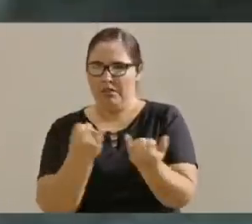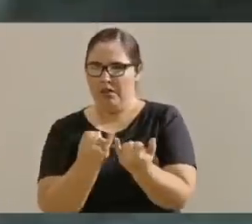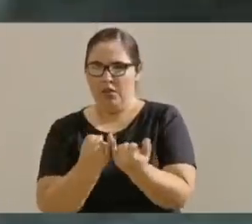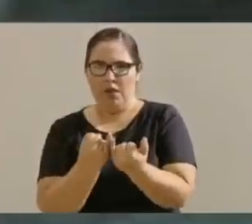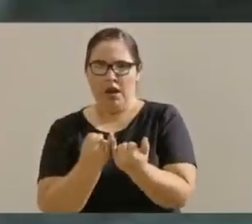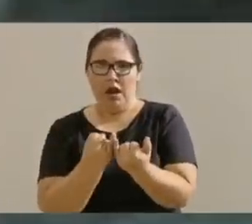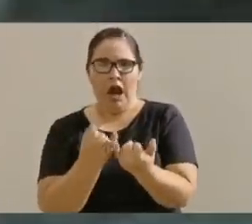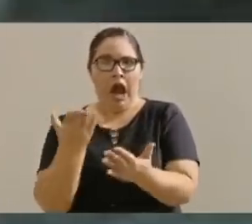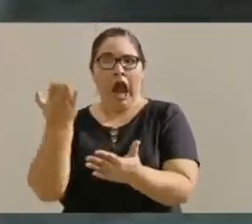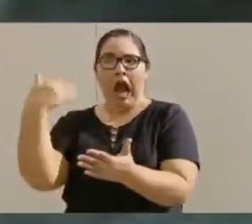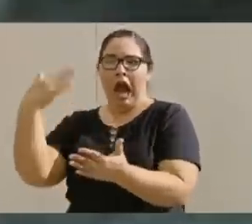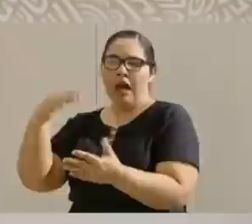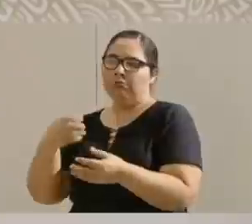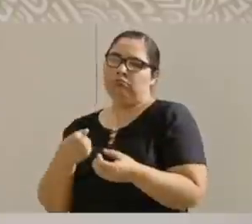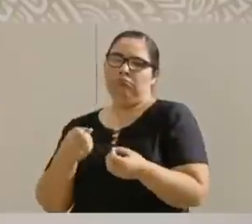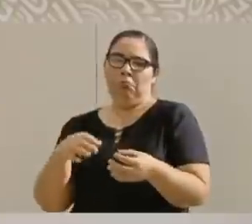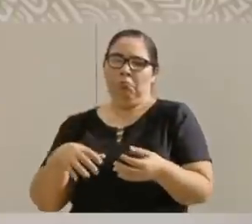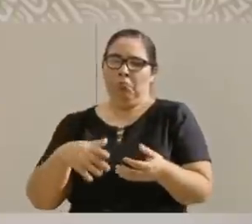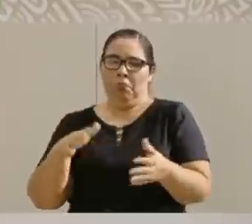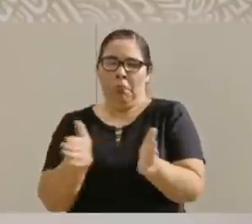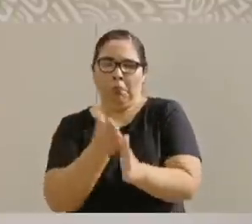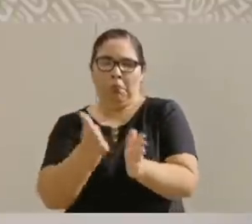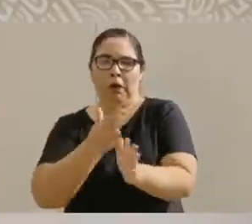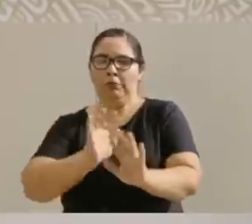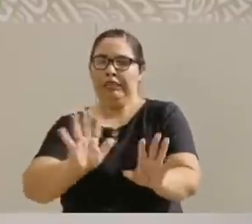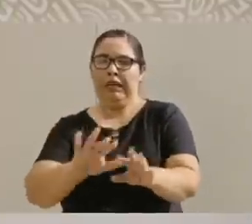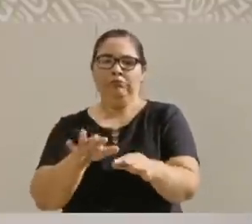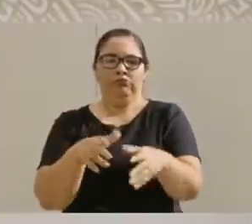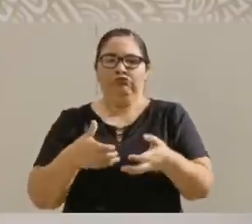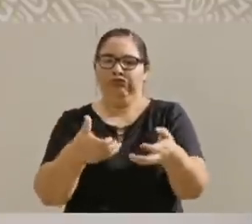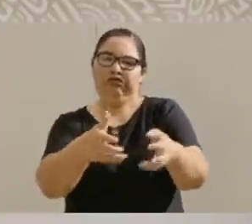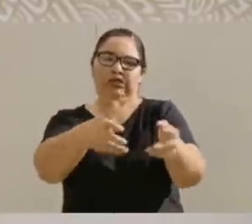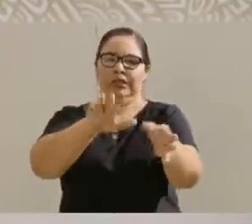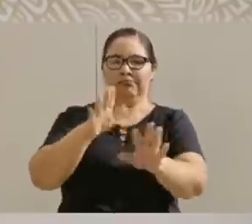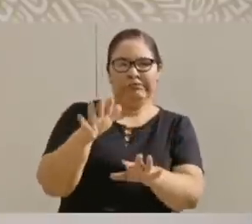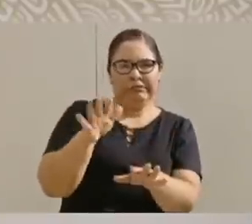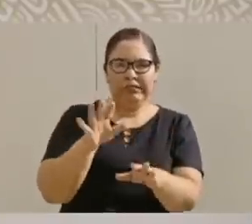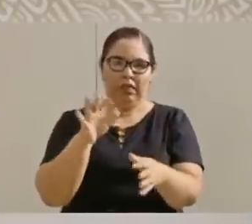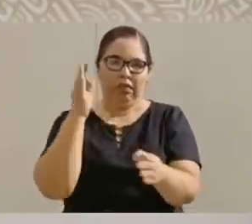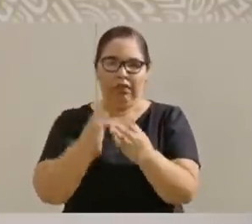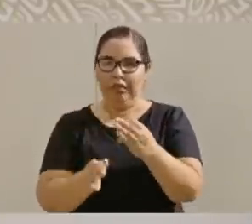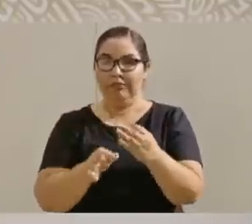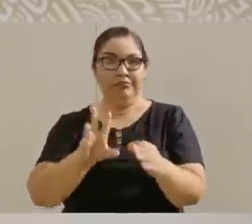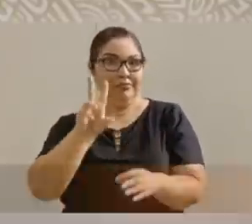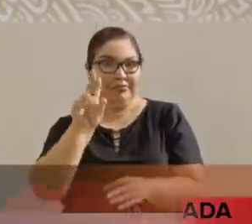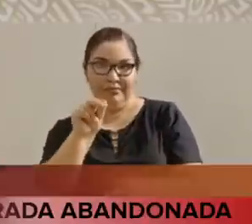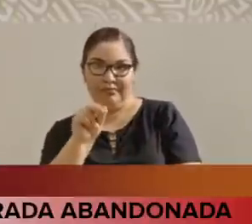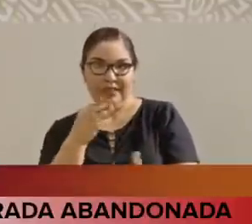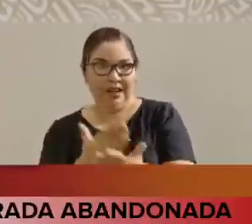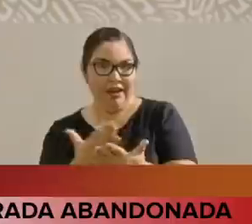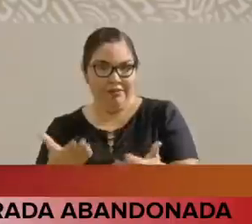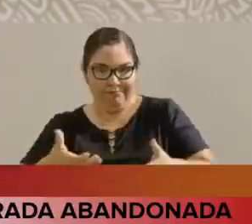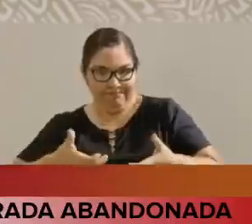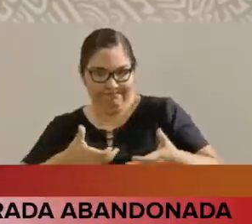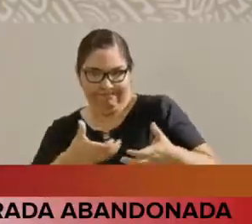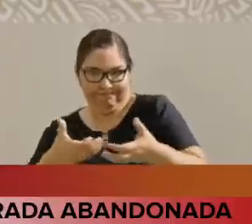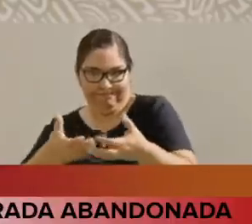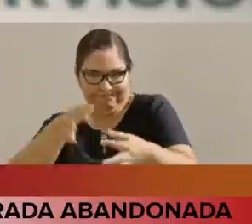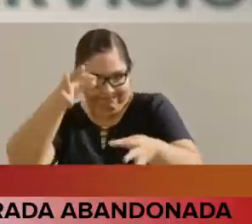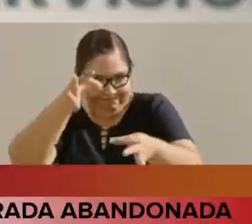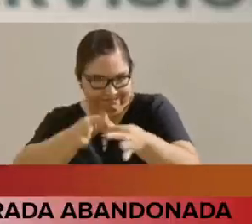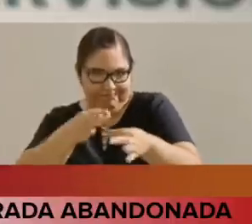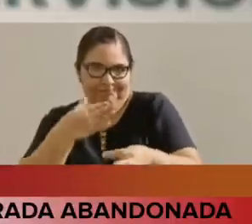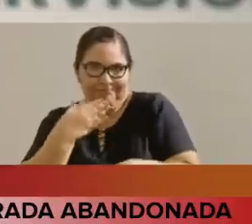seguir pasando, se va a construir también un buen camino hasta acá en beneficio